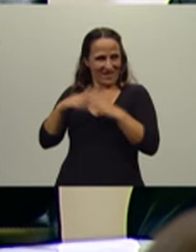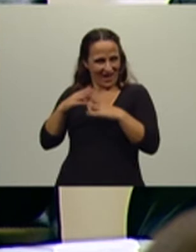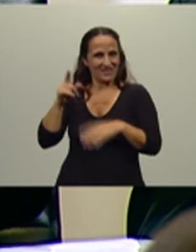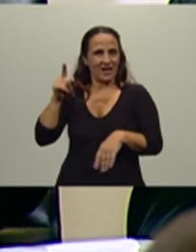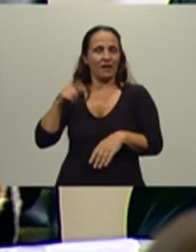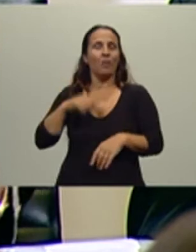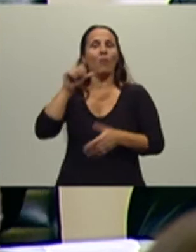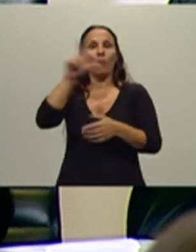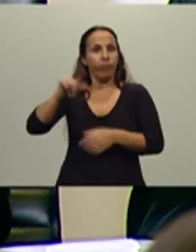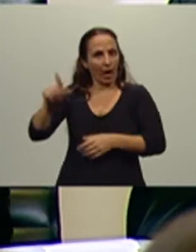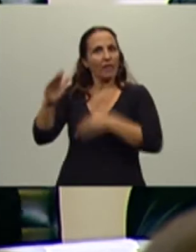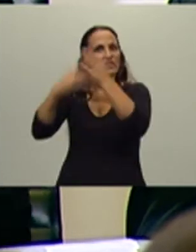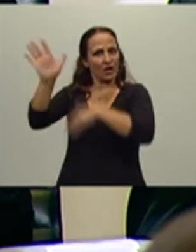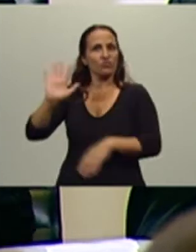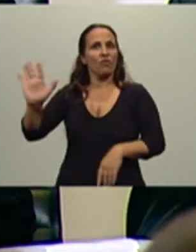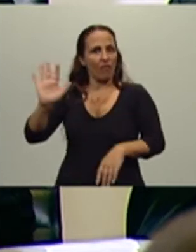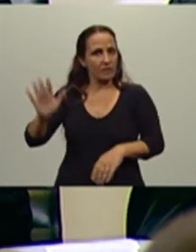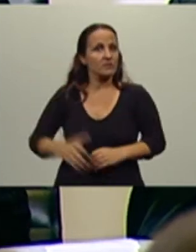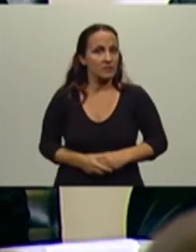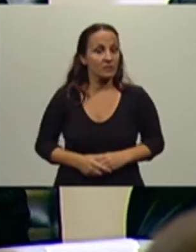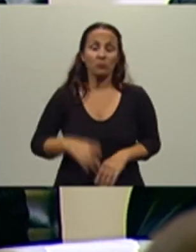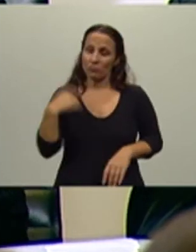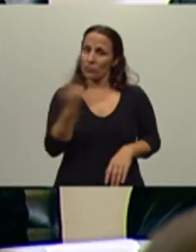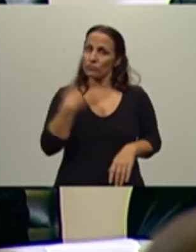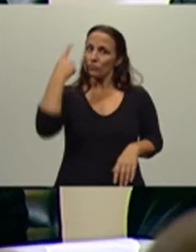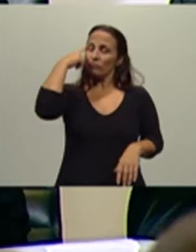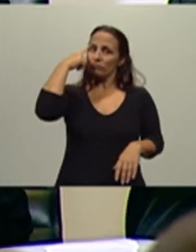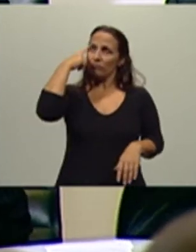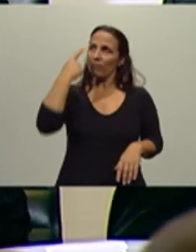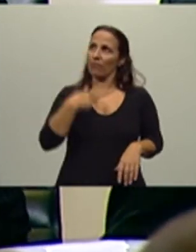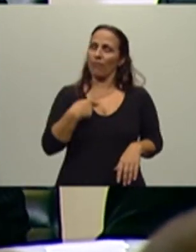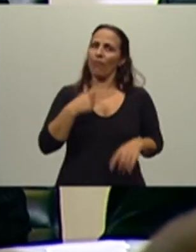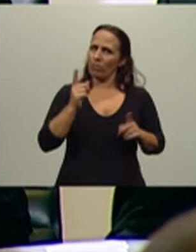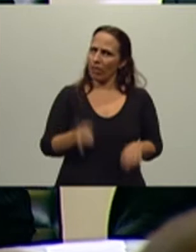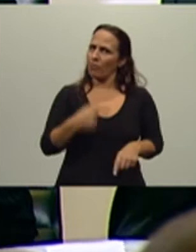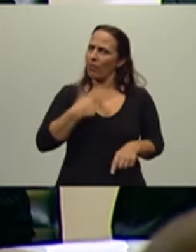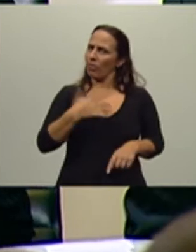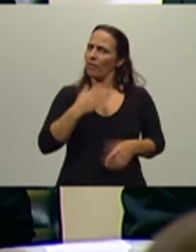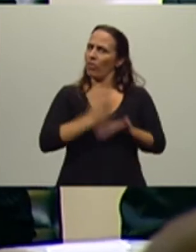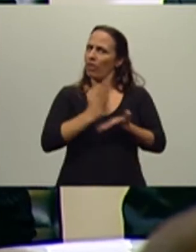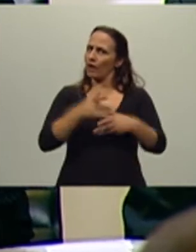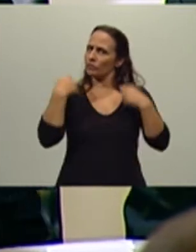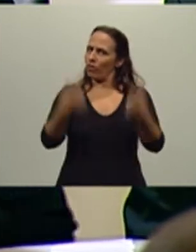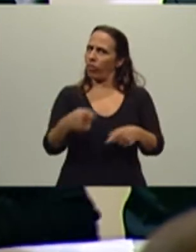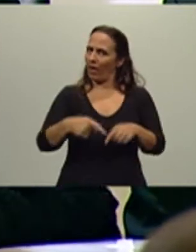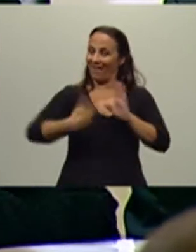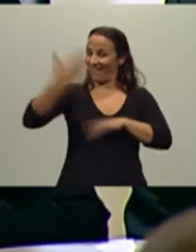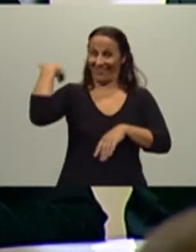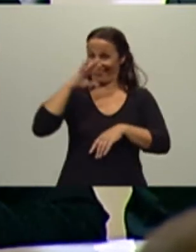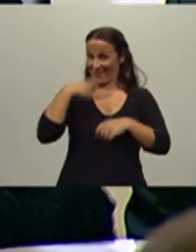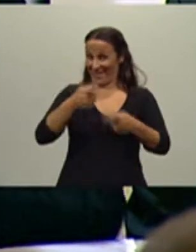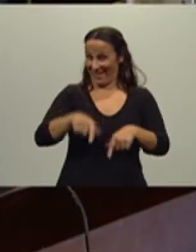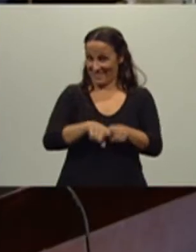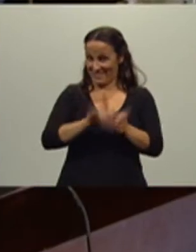países desarrollados. Bueno, queremos que también comenzara a restablecer derechos que nunca fueron reconocidos. Y